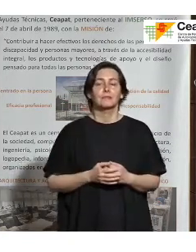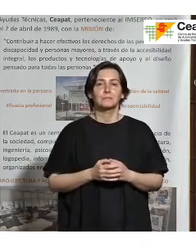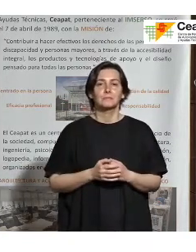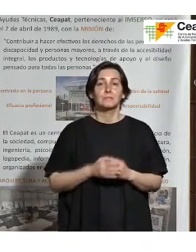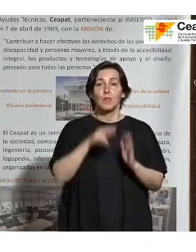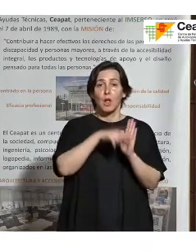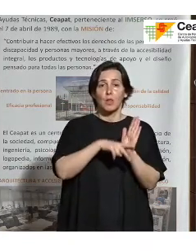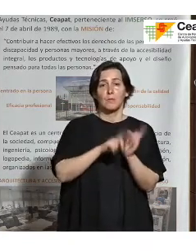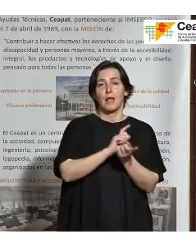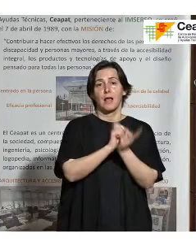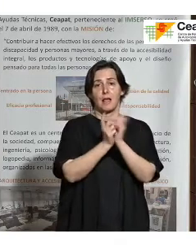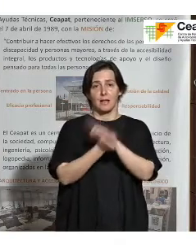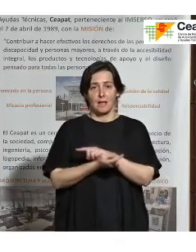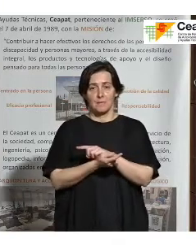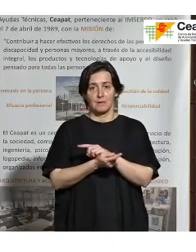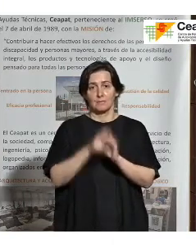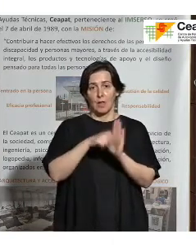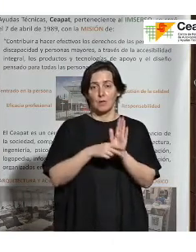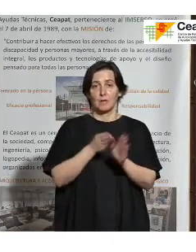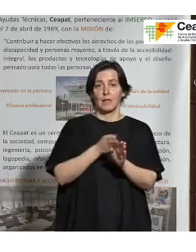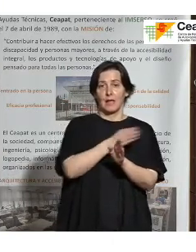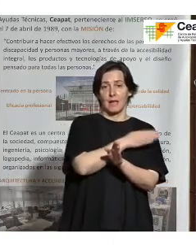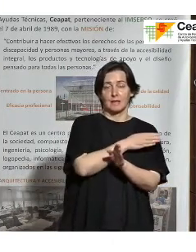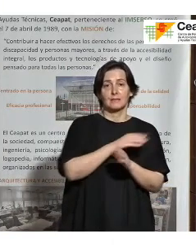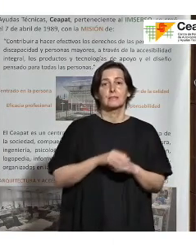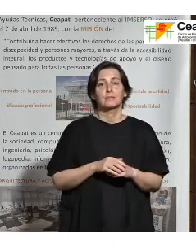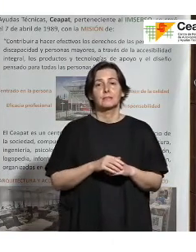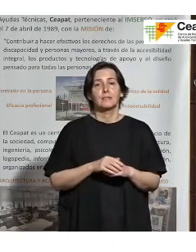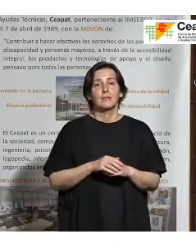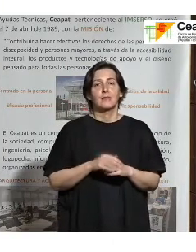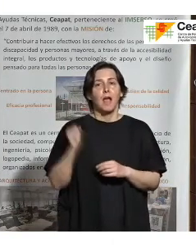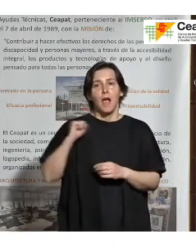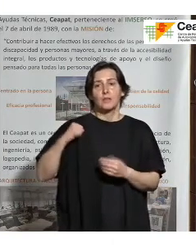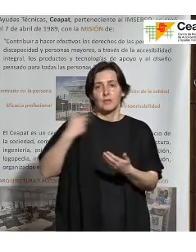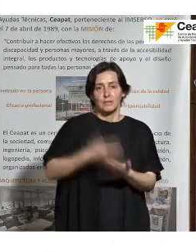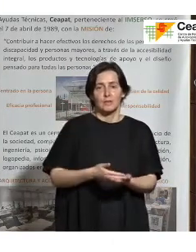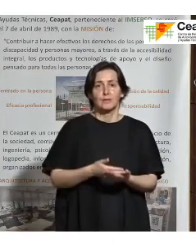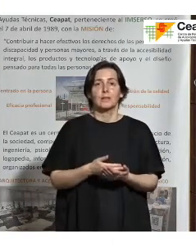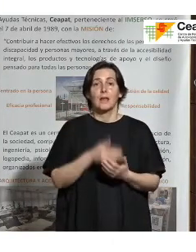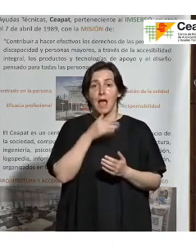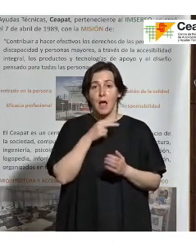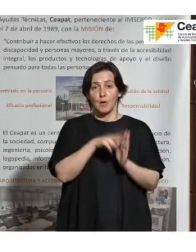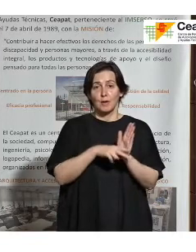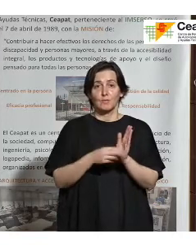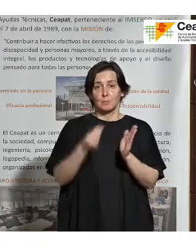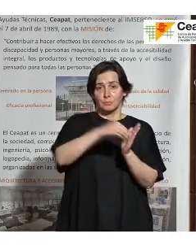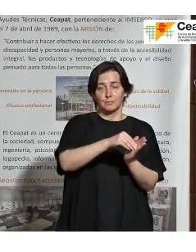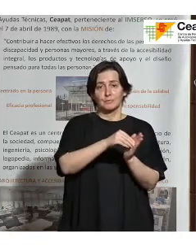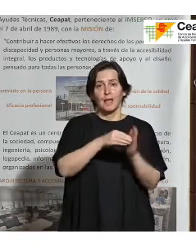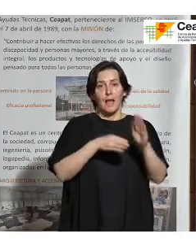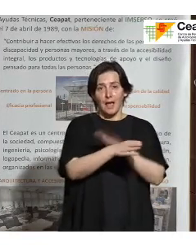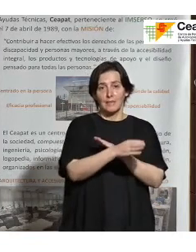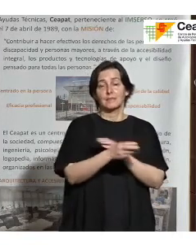cambia la norma anterior que definimos hace unos años a todo lo que hemos incorporado en cuanto a accesibilidad y otras